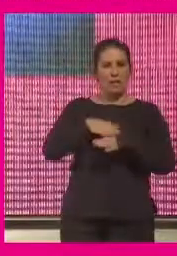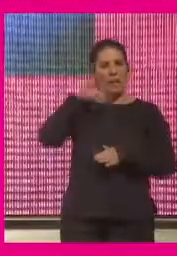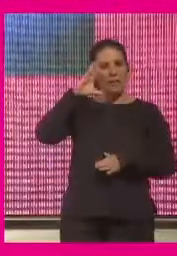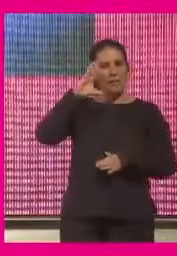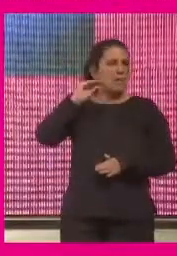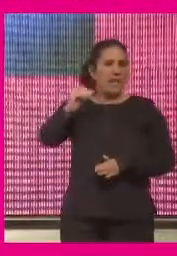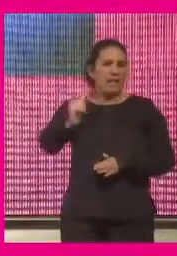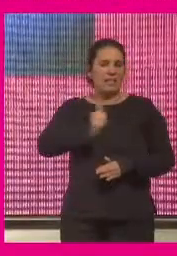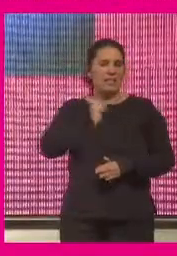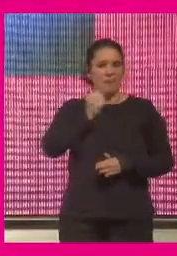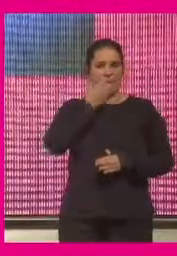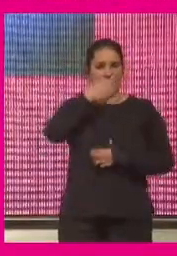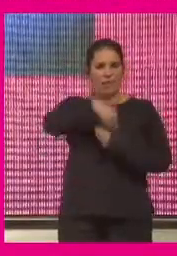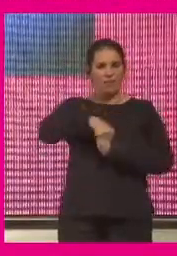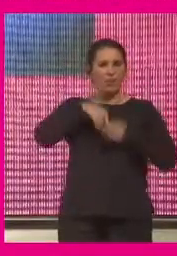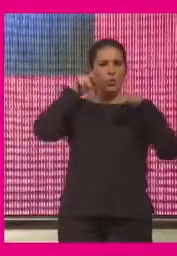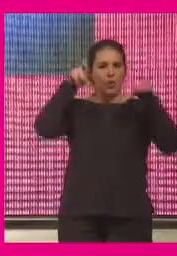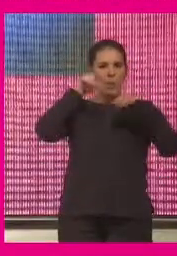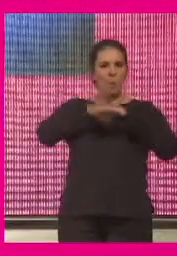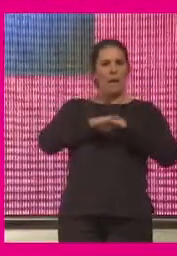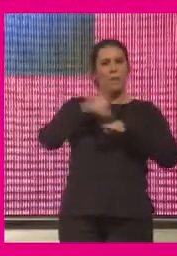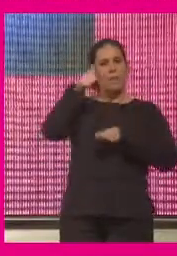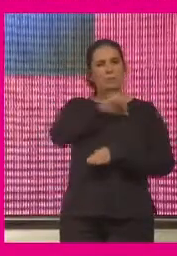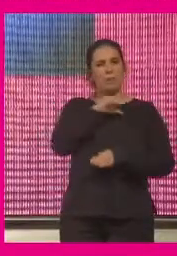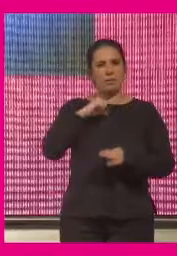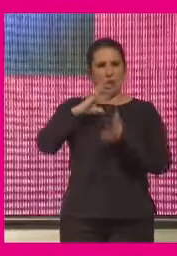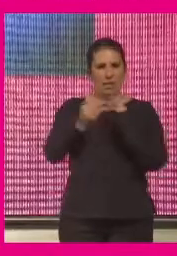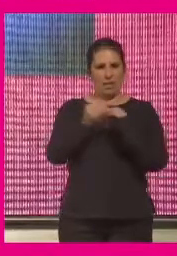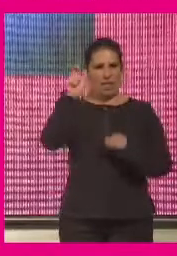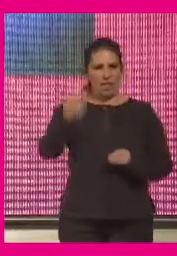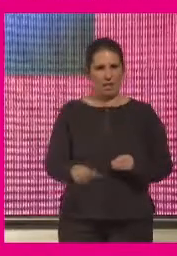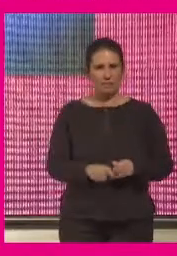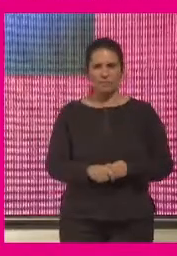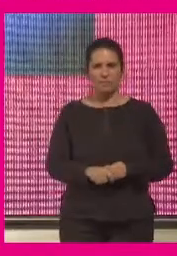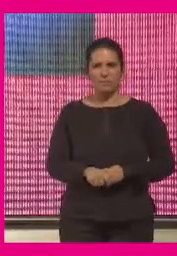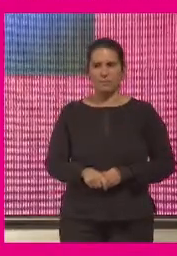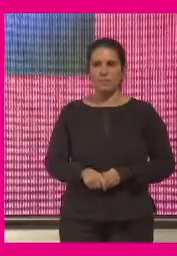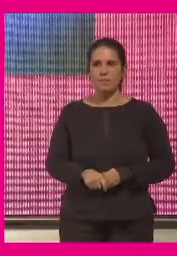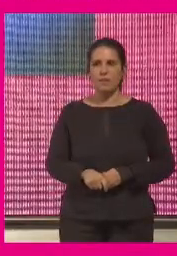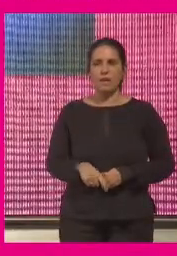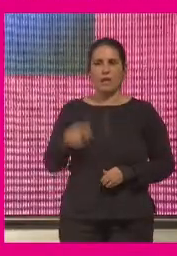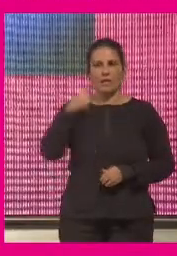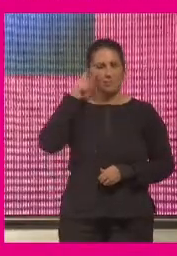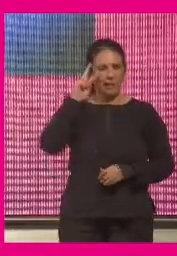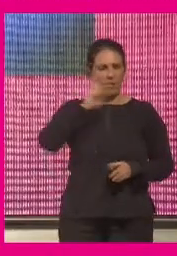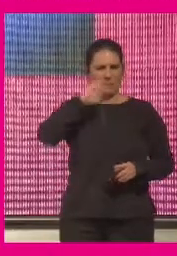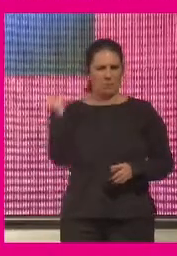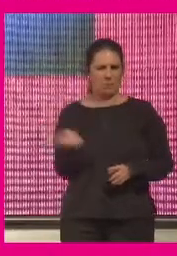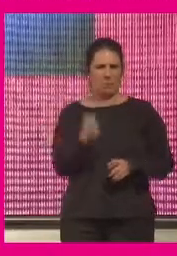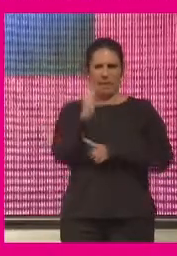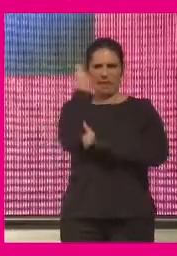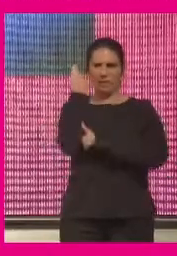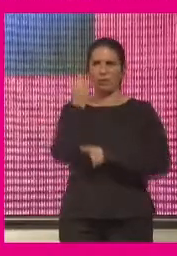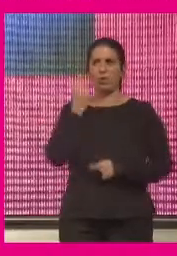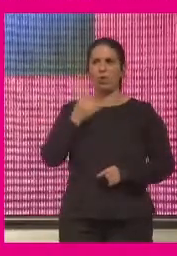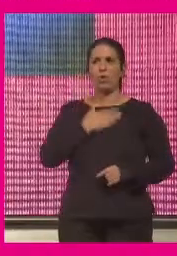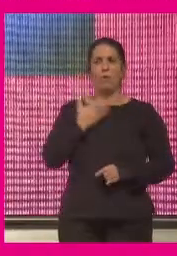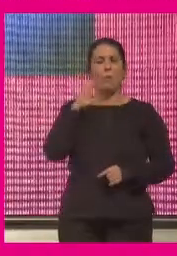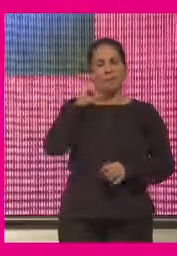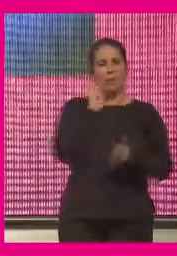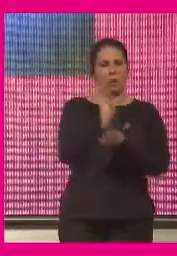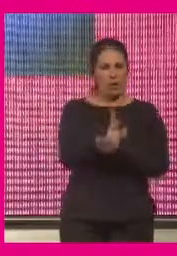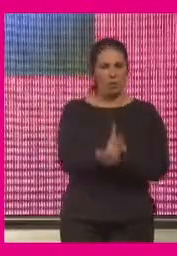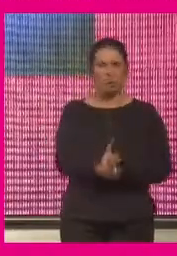a la educación para hacer una educación muchísimo más personalizada y ahí pues experiencias de éxito por lo tanto tenemos un gran reto como país